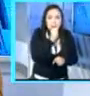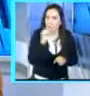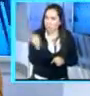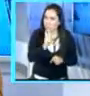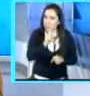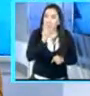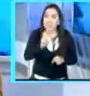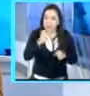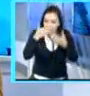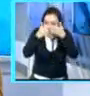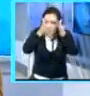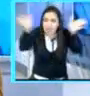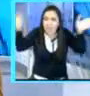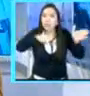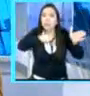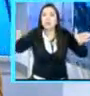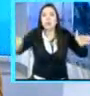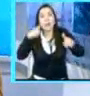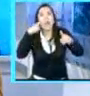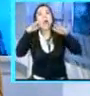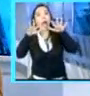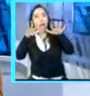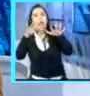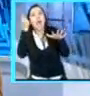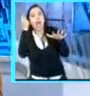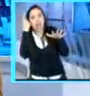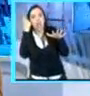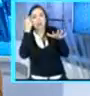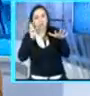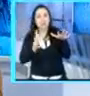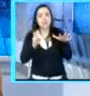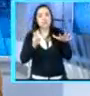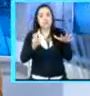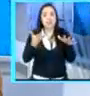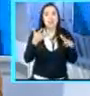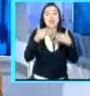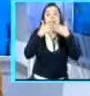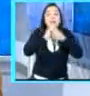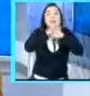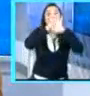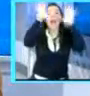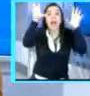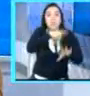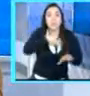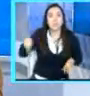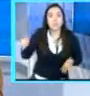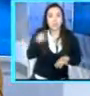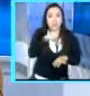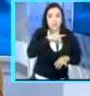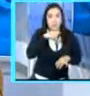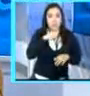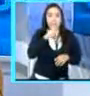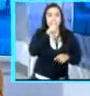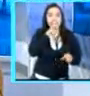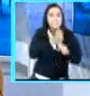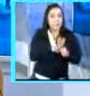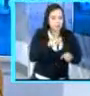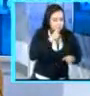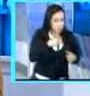estamos viendo cosas espectaculares que están pasando. Por ejemplo, la escuela de gobierno. La escuela de gobierno